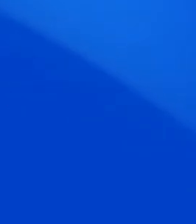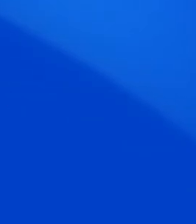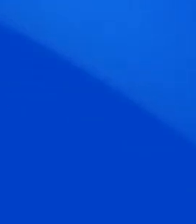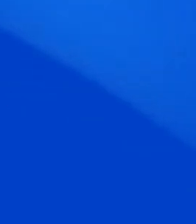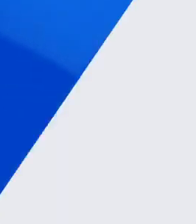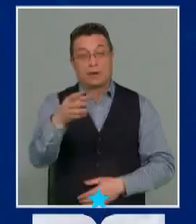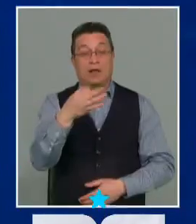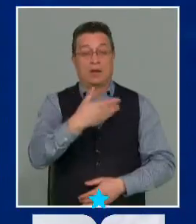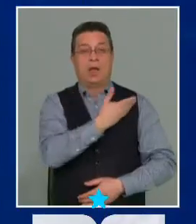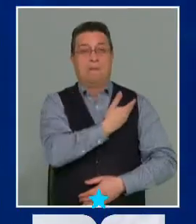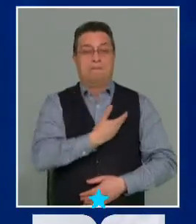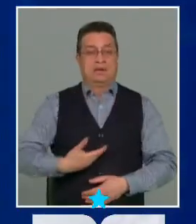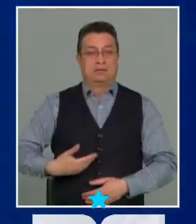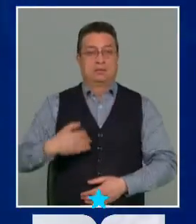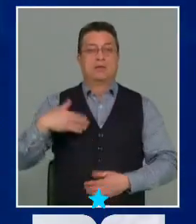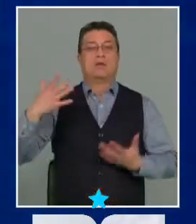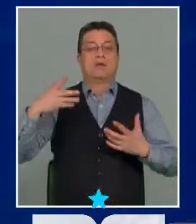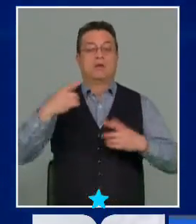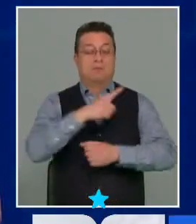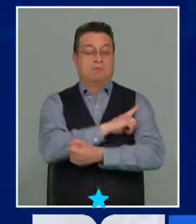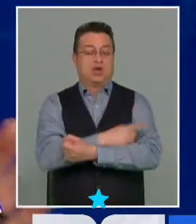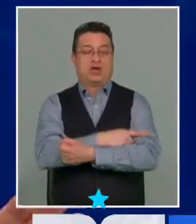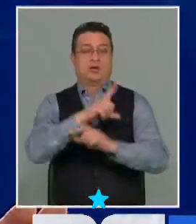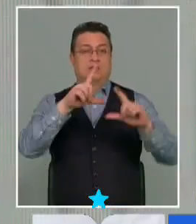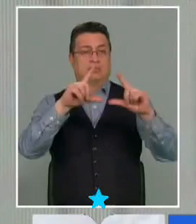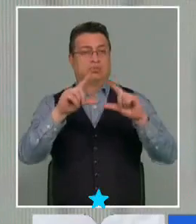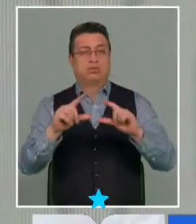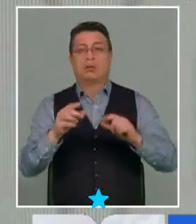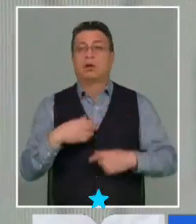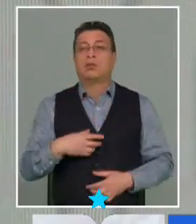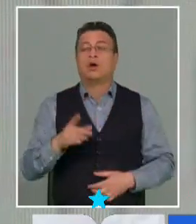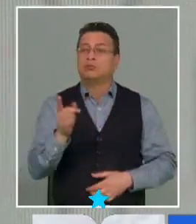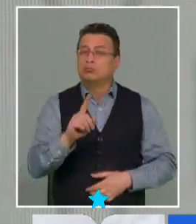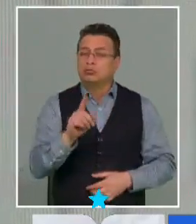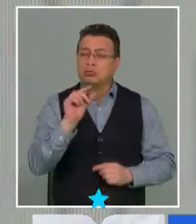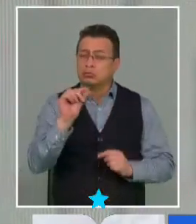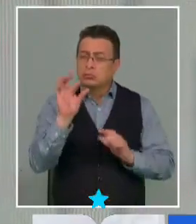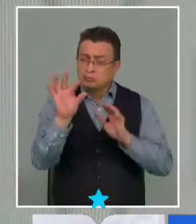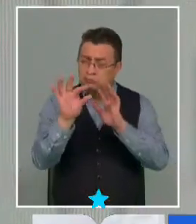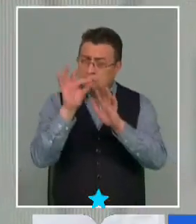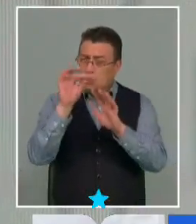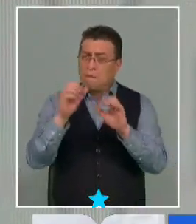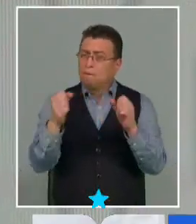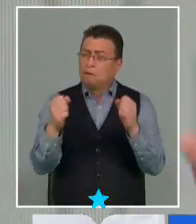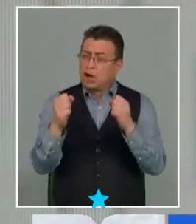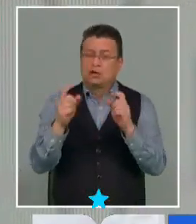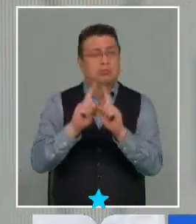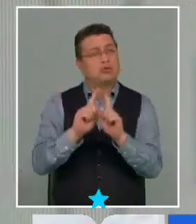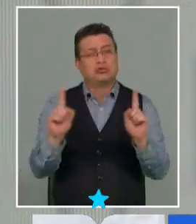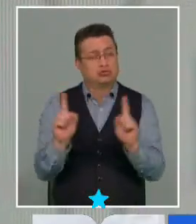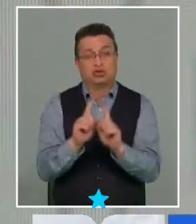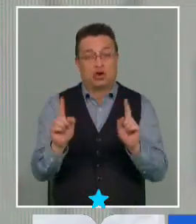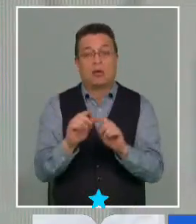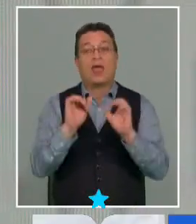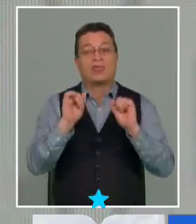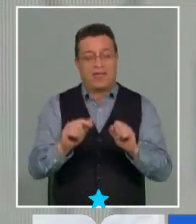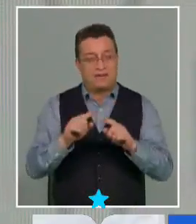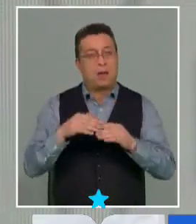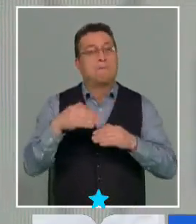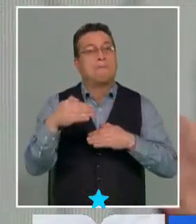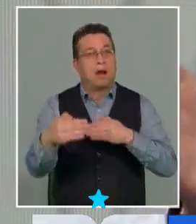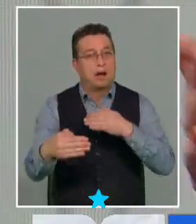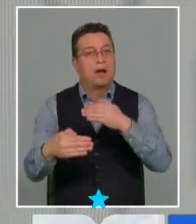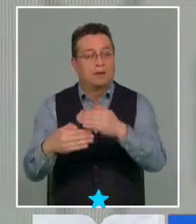hablaba del presidencialismo atenuado. No se nota en esta norma aún. Yo creo que hay que ir caminando más